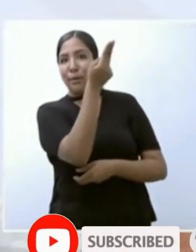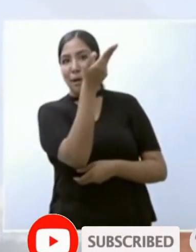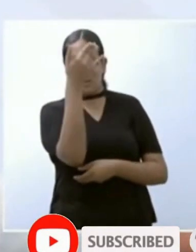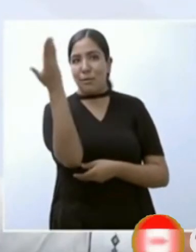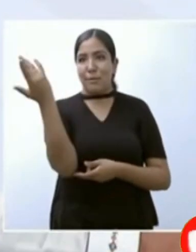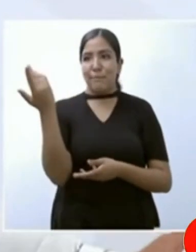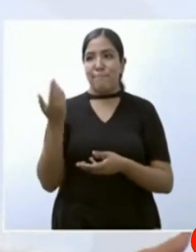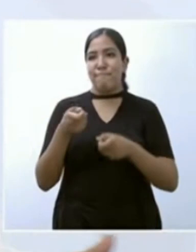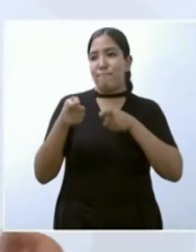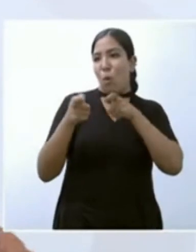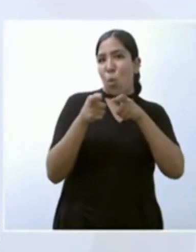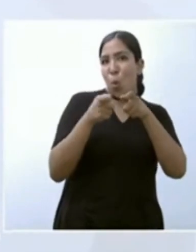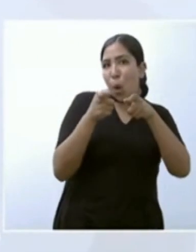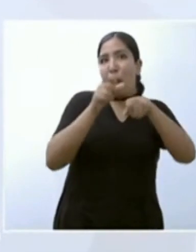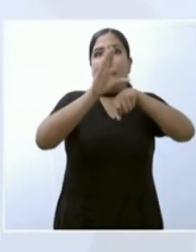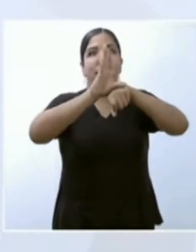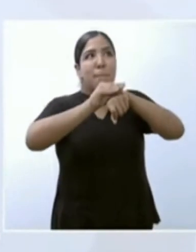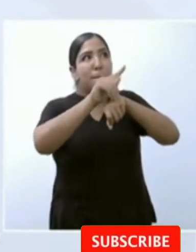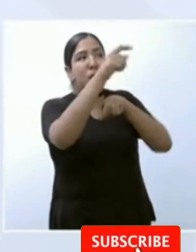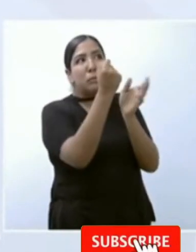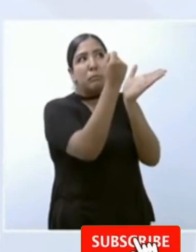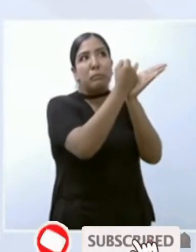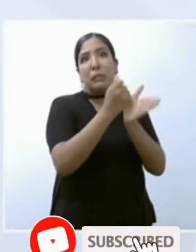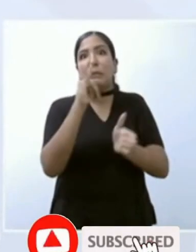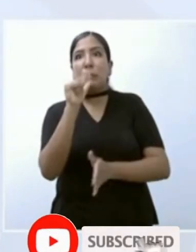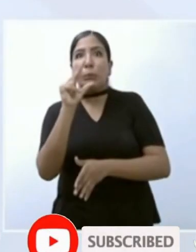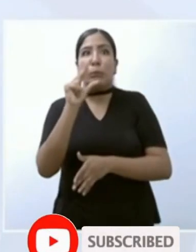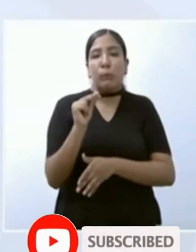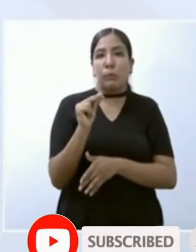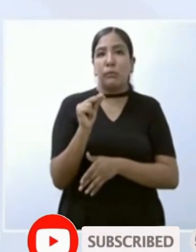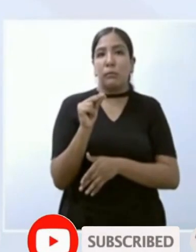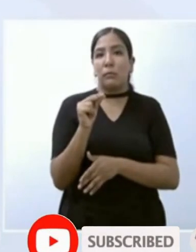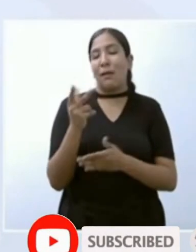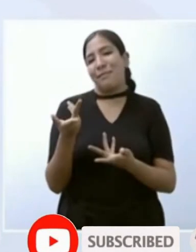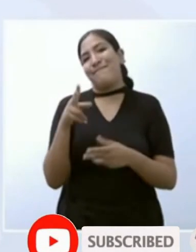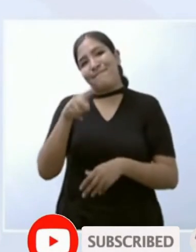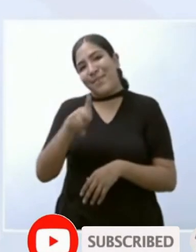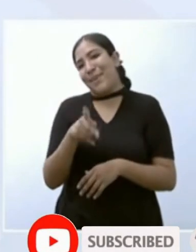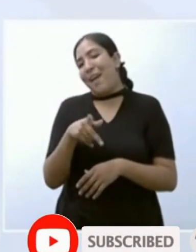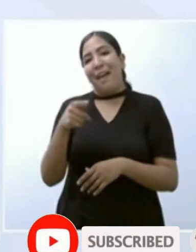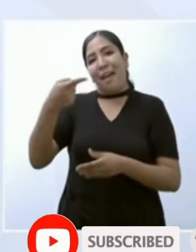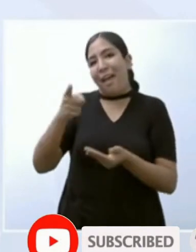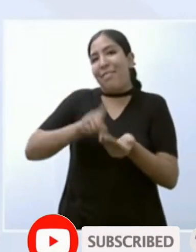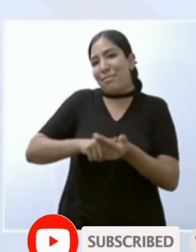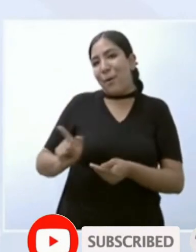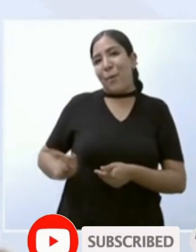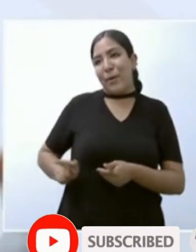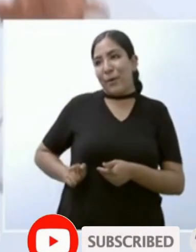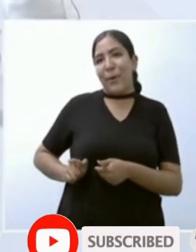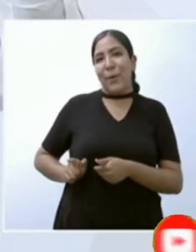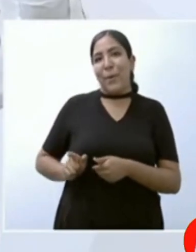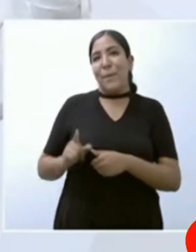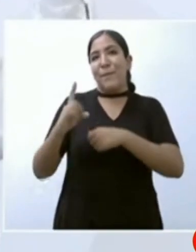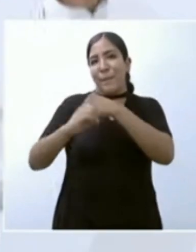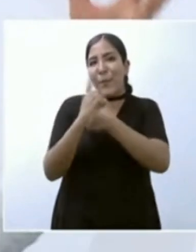dan los permisos pues si tenemos problemas también porque se